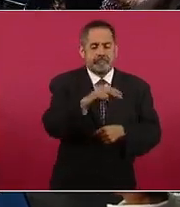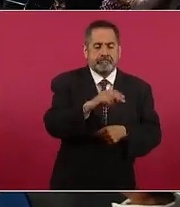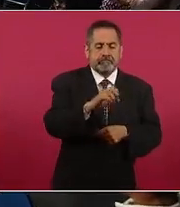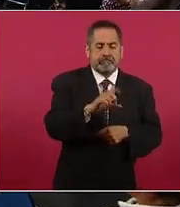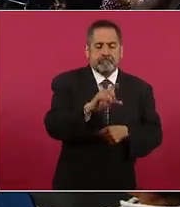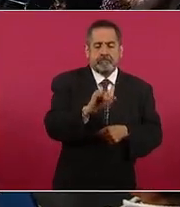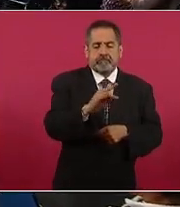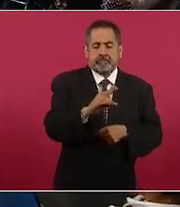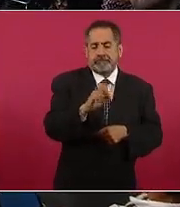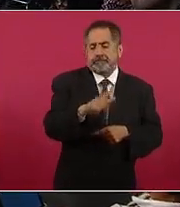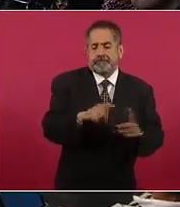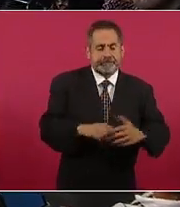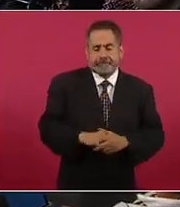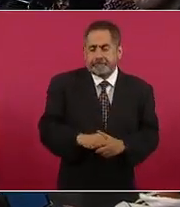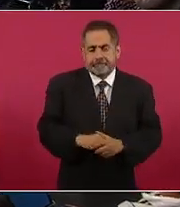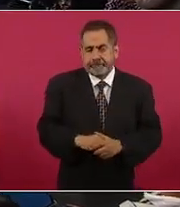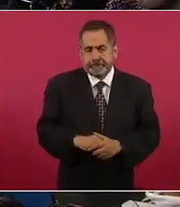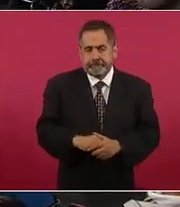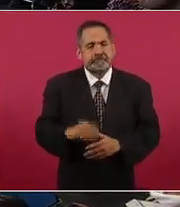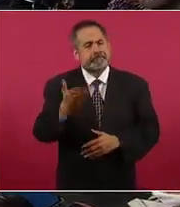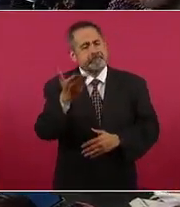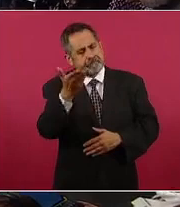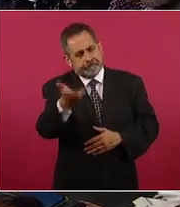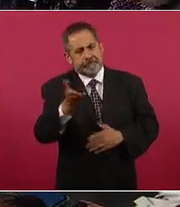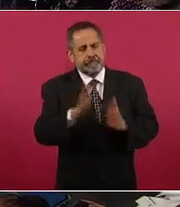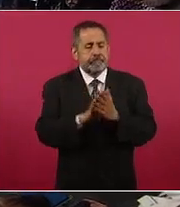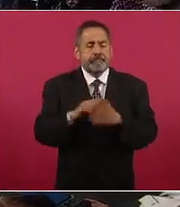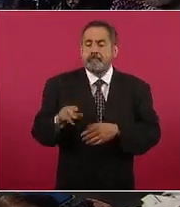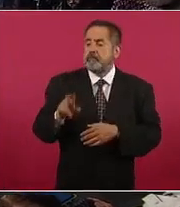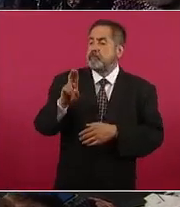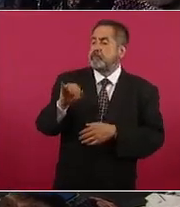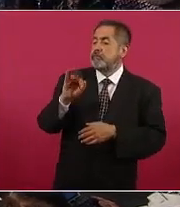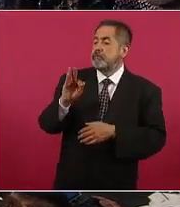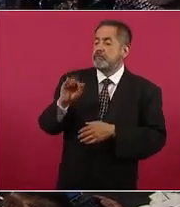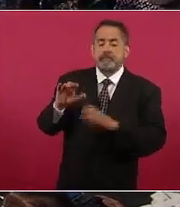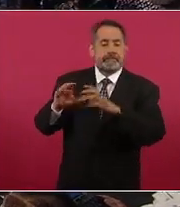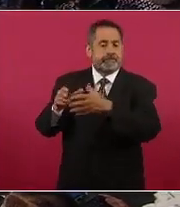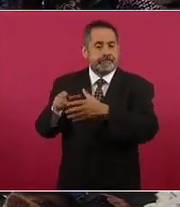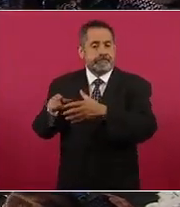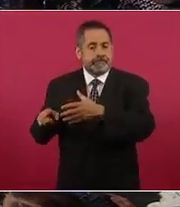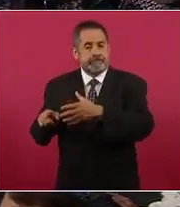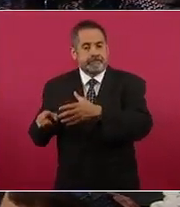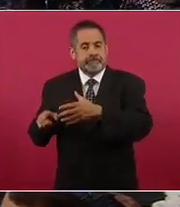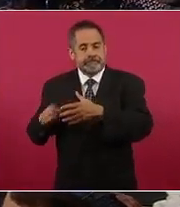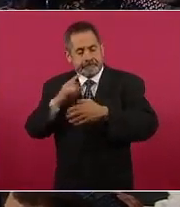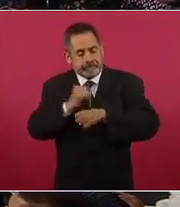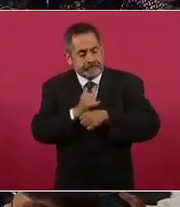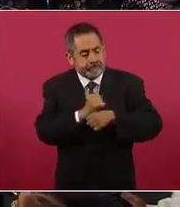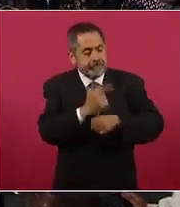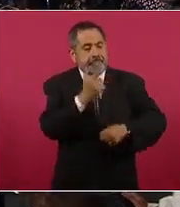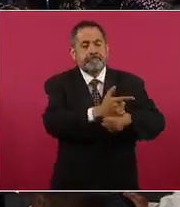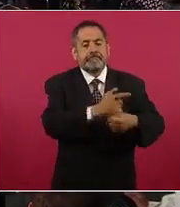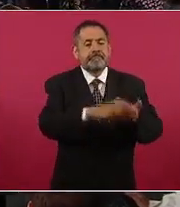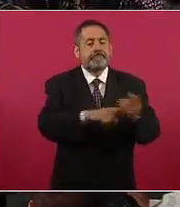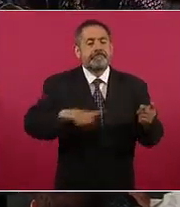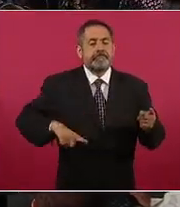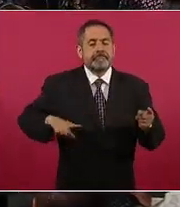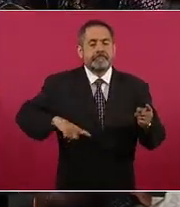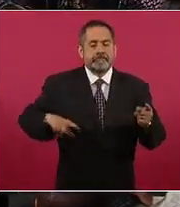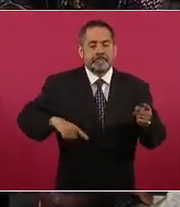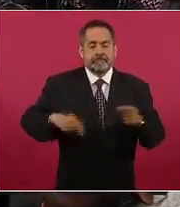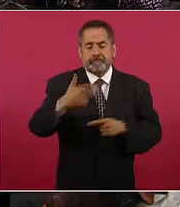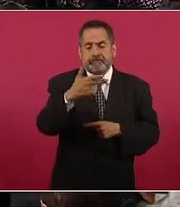solicitamos de ser posible que la UIF intervenga en la investigación al gobernador Fidel Herrera y